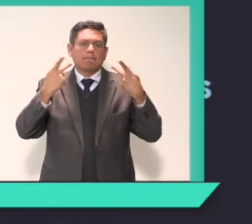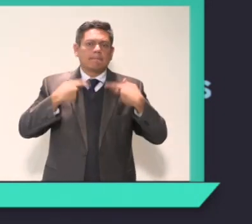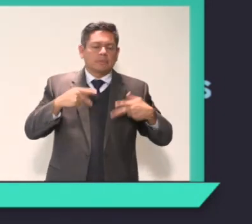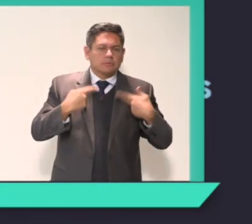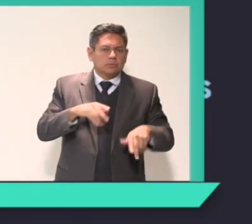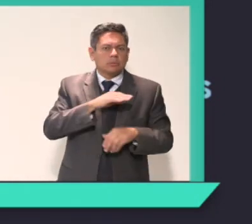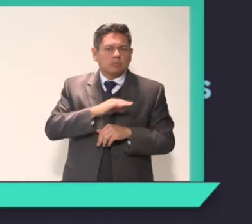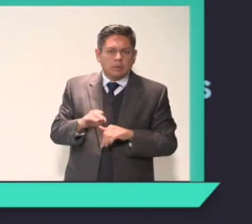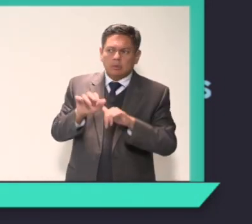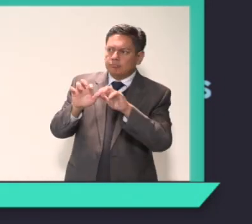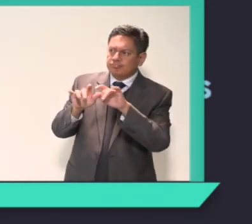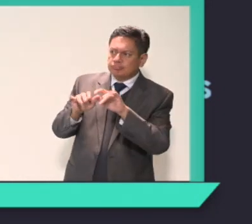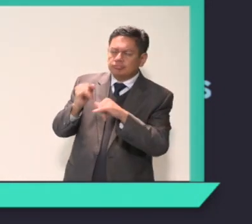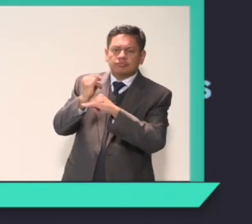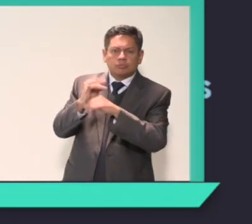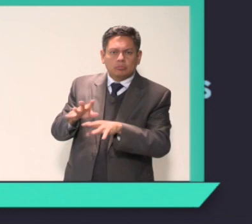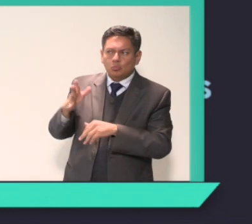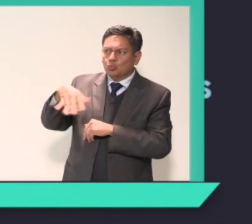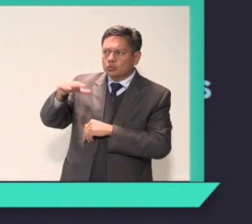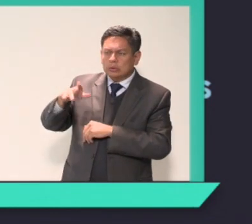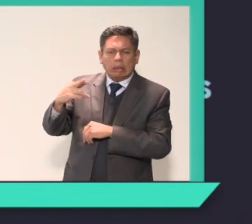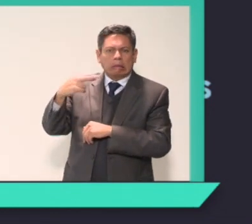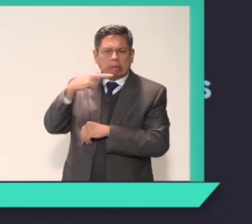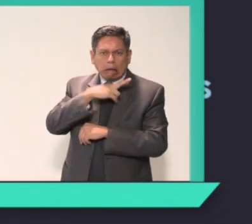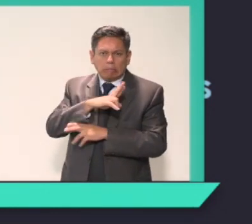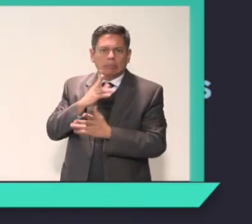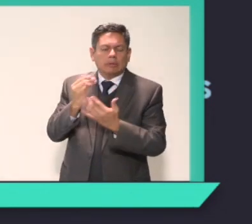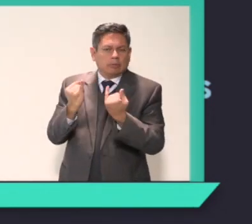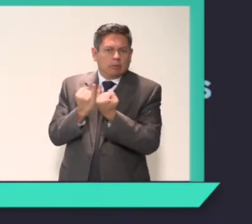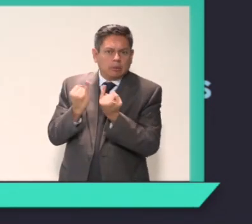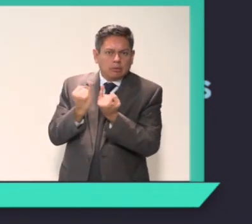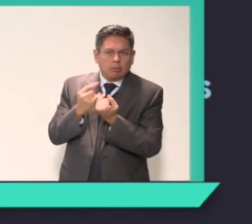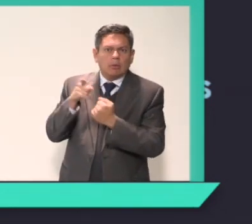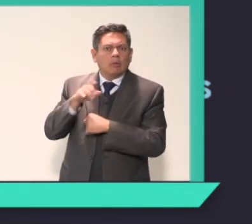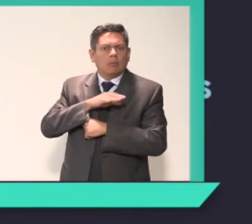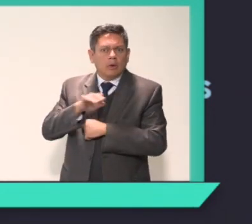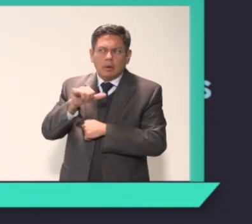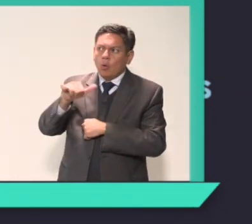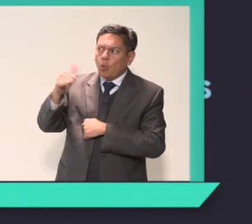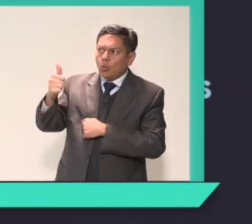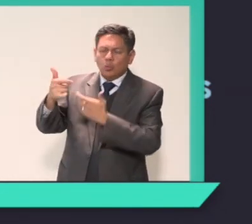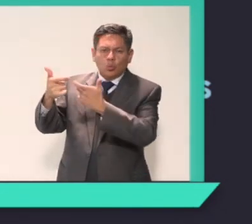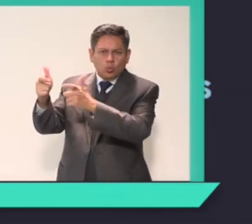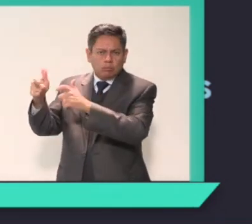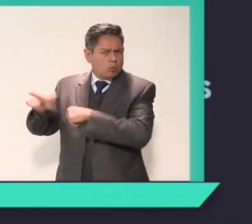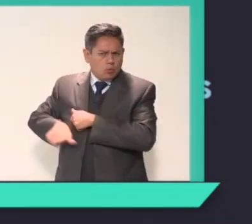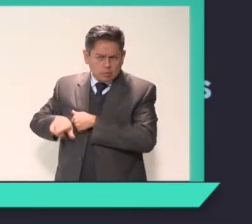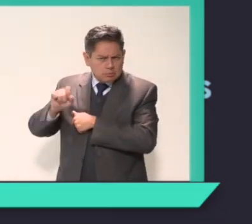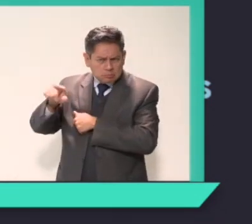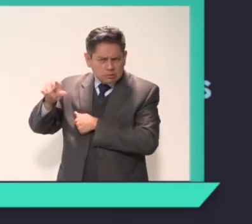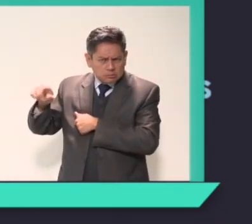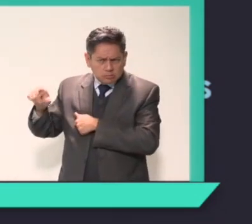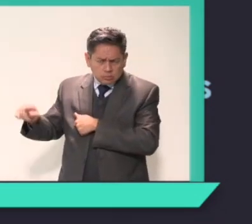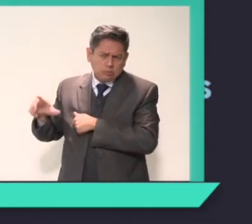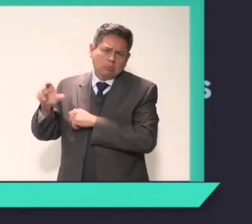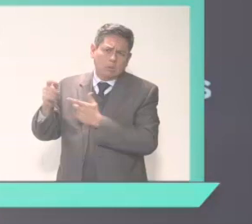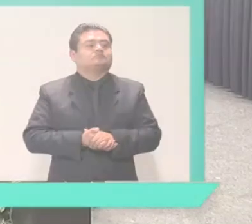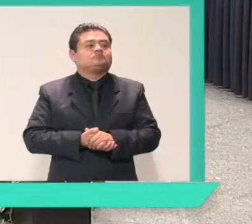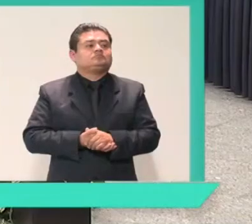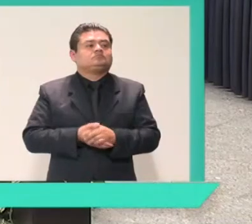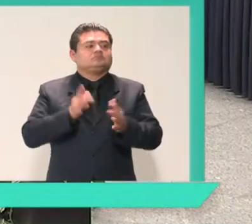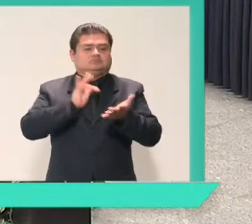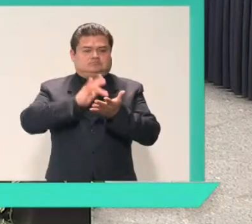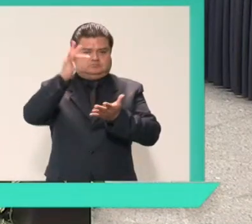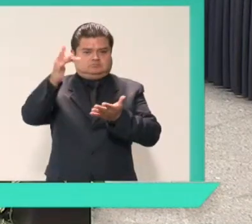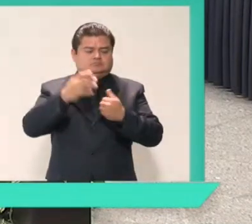información y como herramienta de gestión de los órganos garantes y del Sistema Nacional de Transparencia.